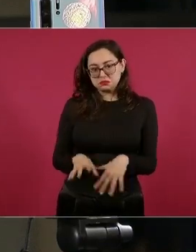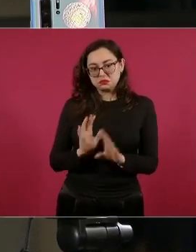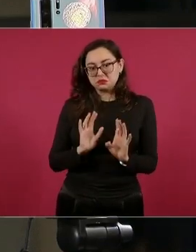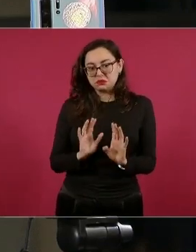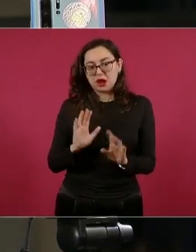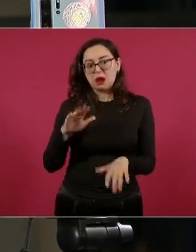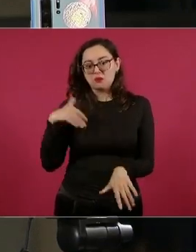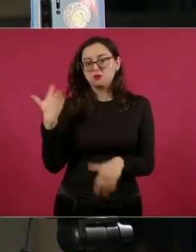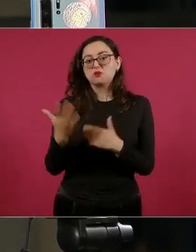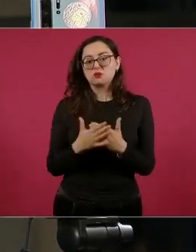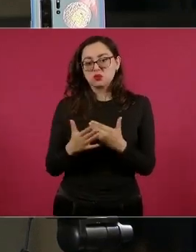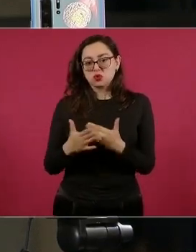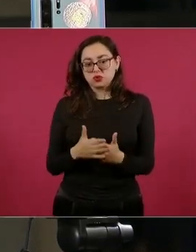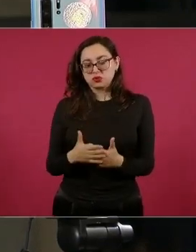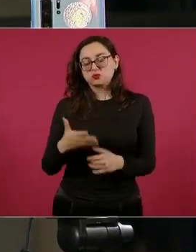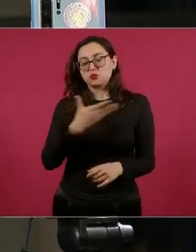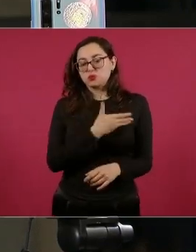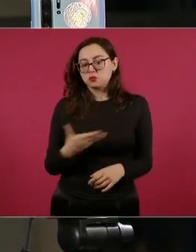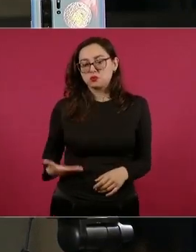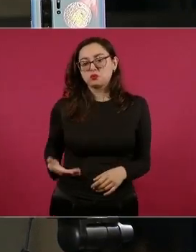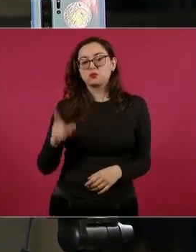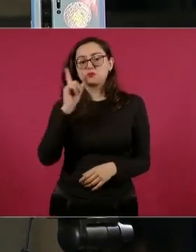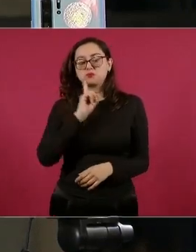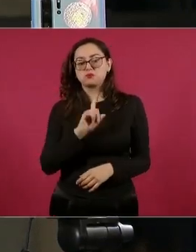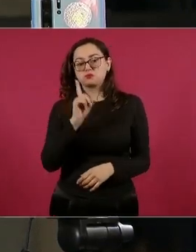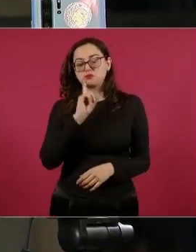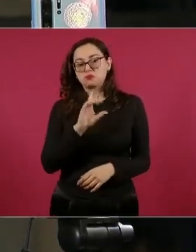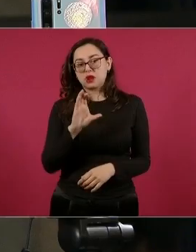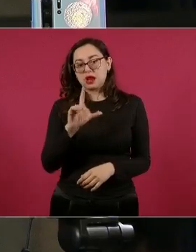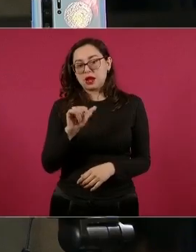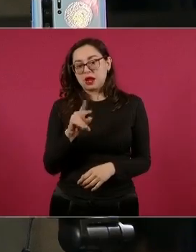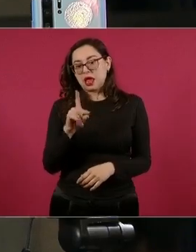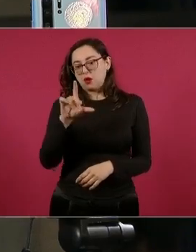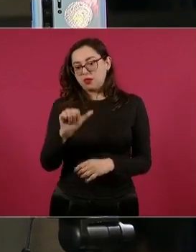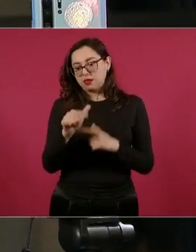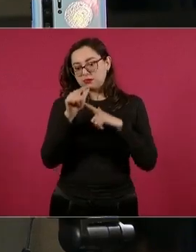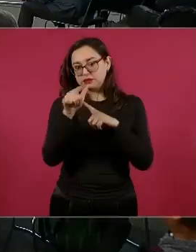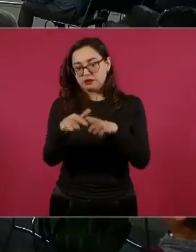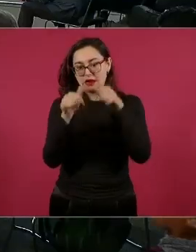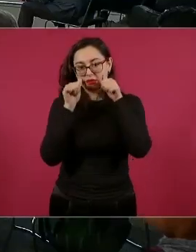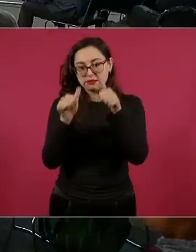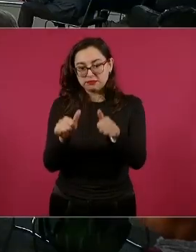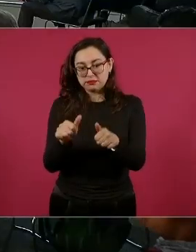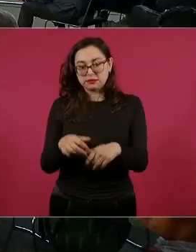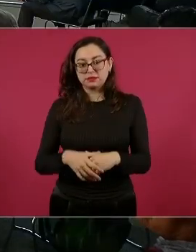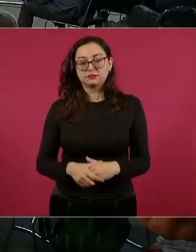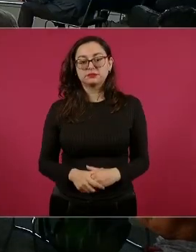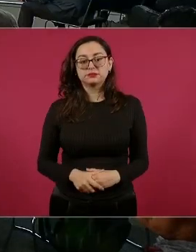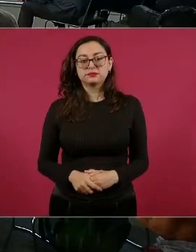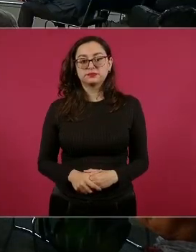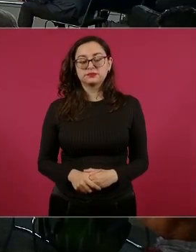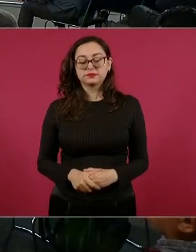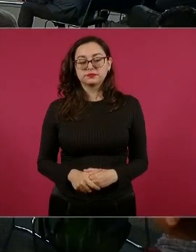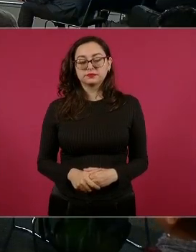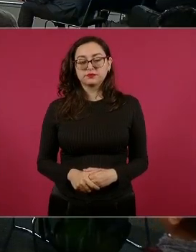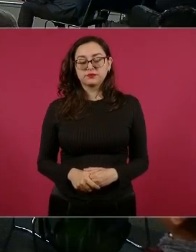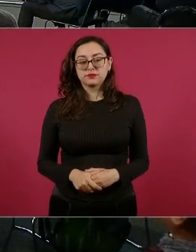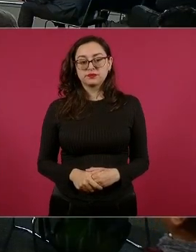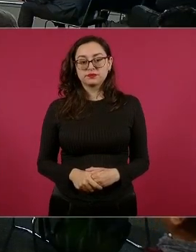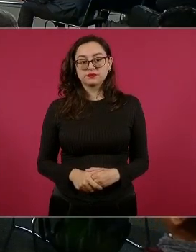administración de la doctora Claudia Sheinbaum. Esa sería mi primera pregunta. Gracias. Bueno, se está